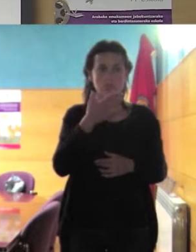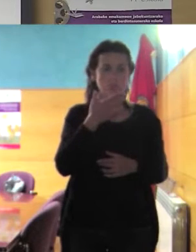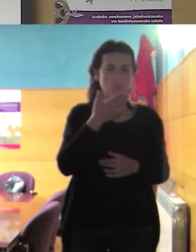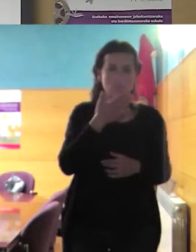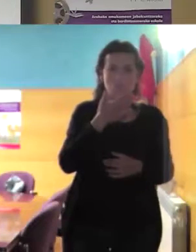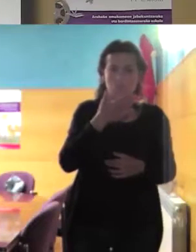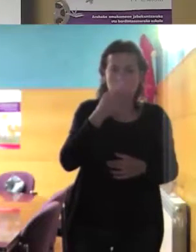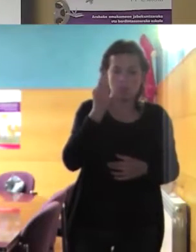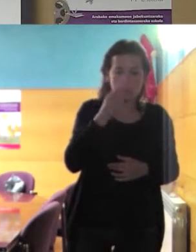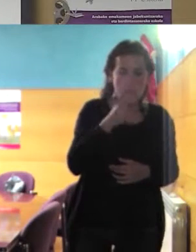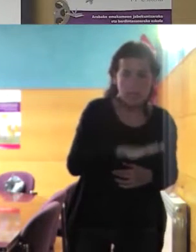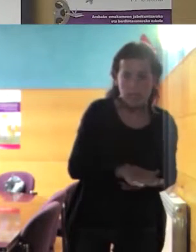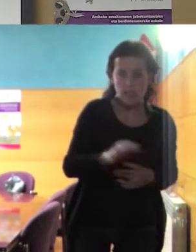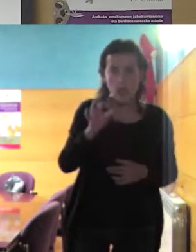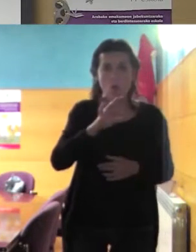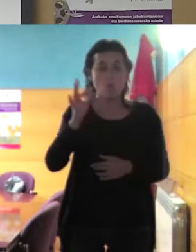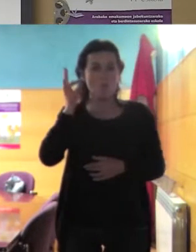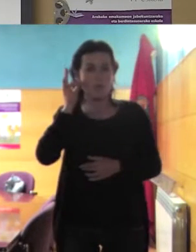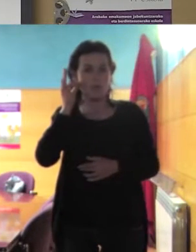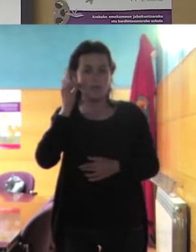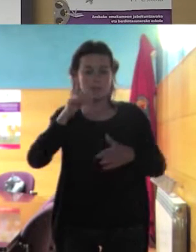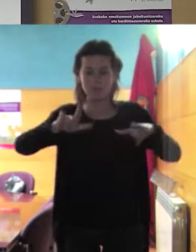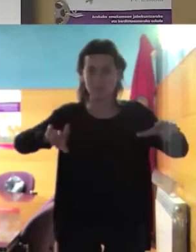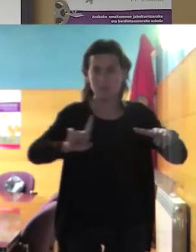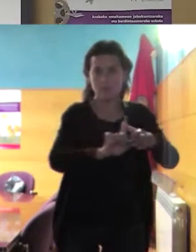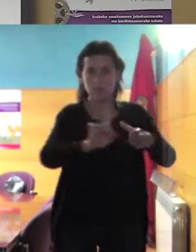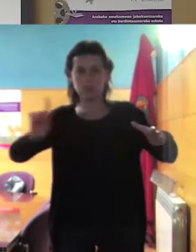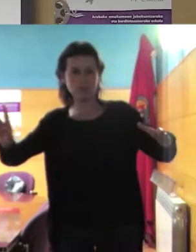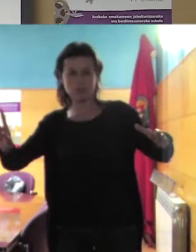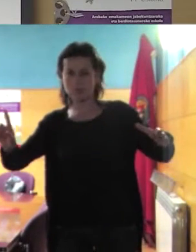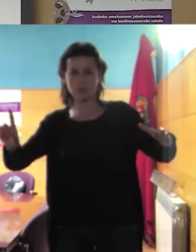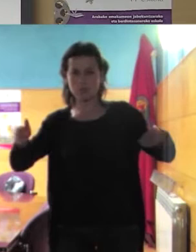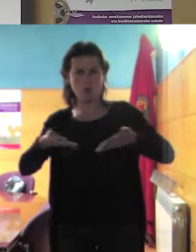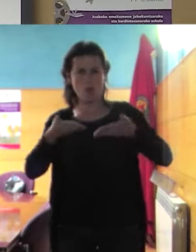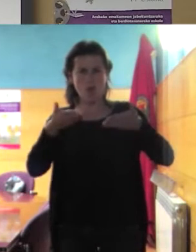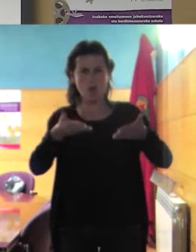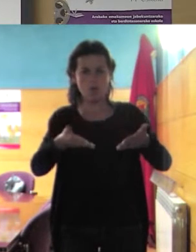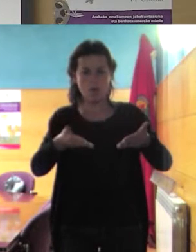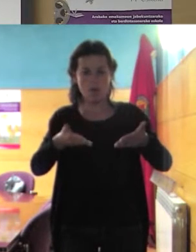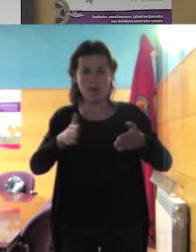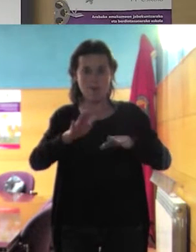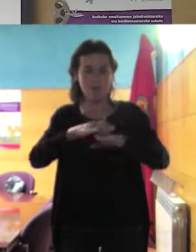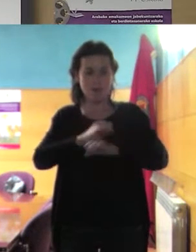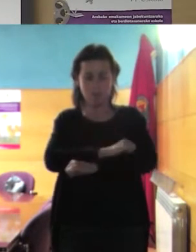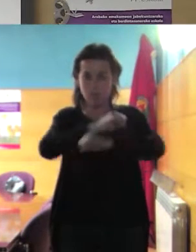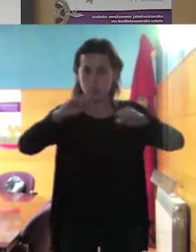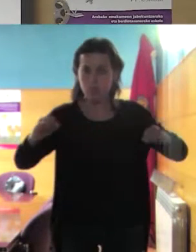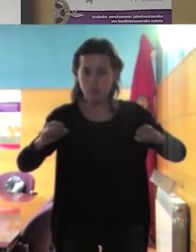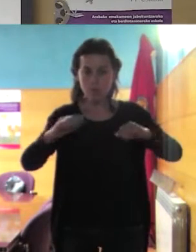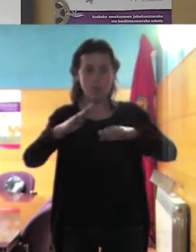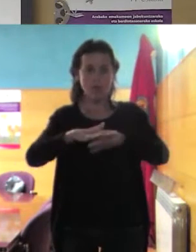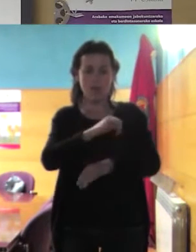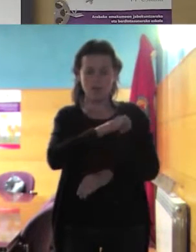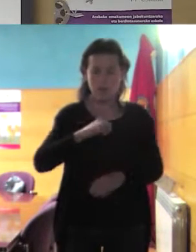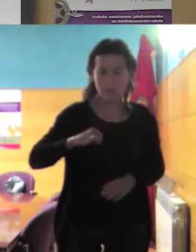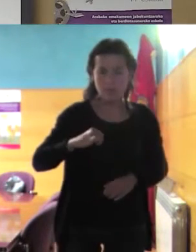no creemos que la ayuda no contribuye a su empoderamiento a su emancipación a su